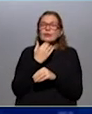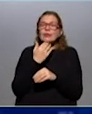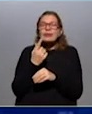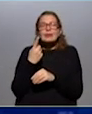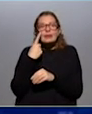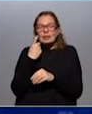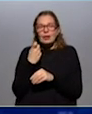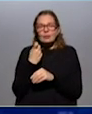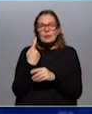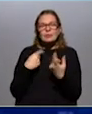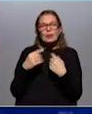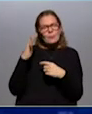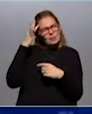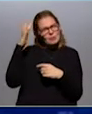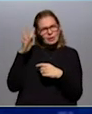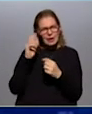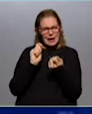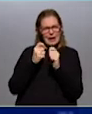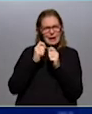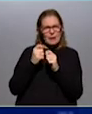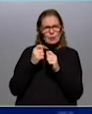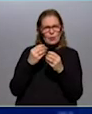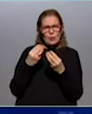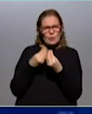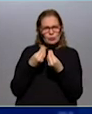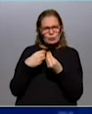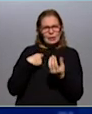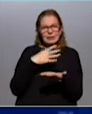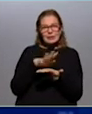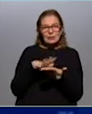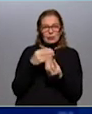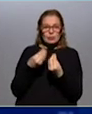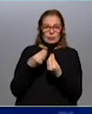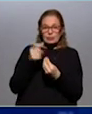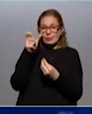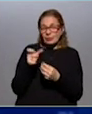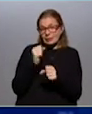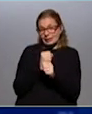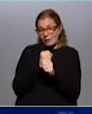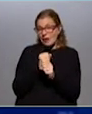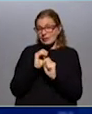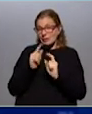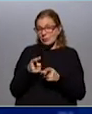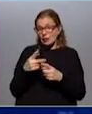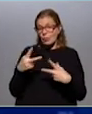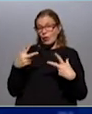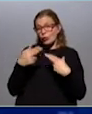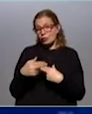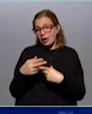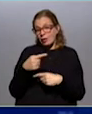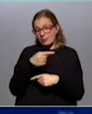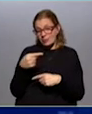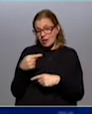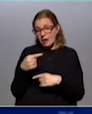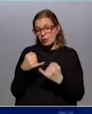contemplado, pero me imagino que ha cambiado muchísimo la situación de muchas personas que trabajan, que se les ha recortado la semana